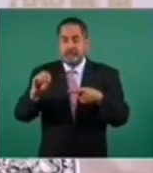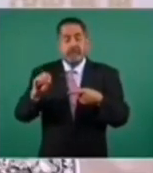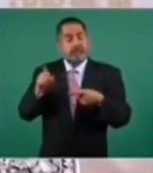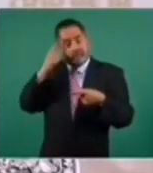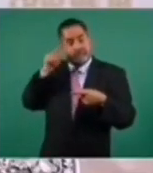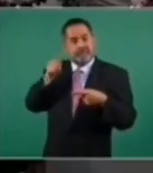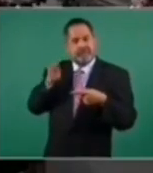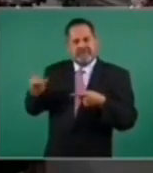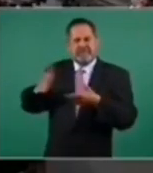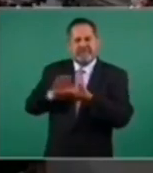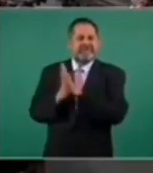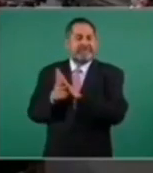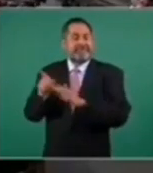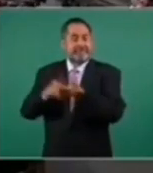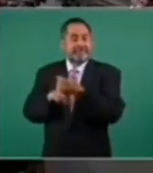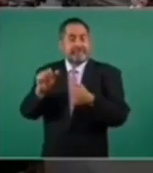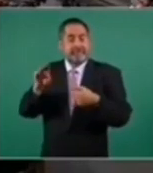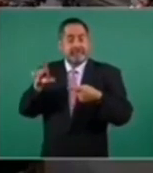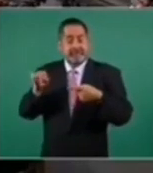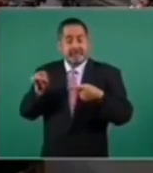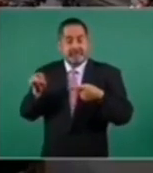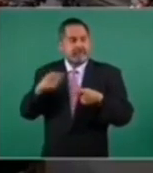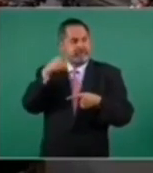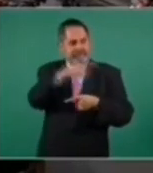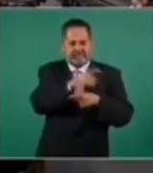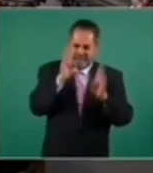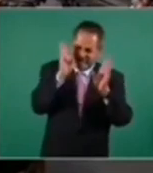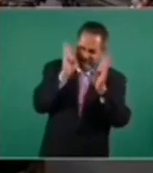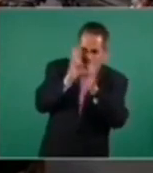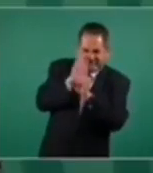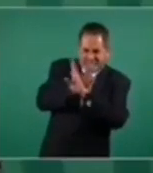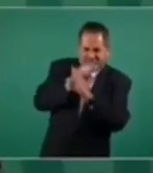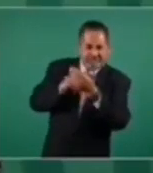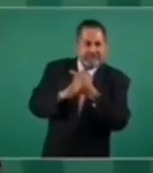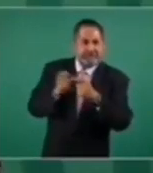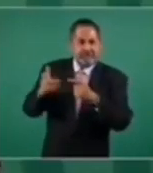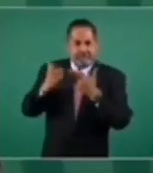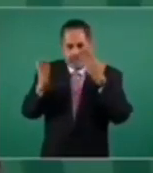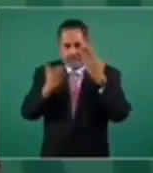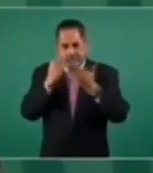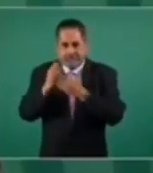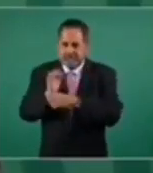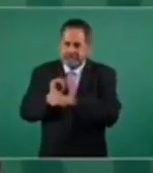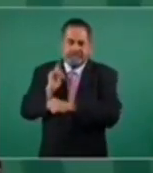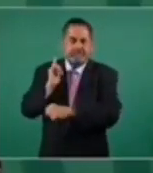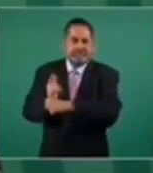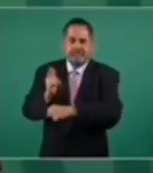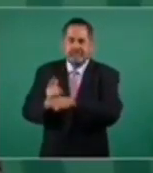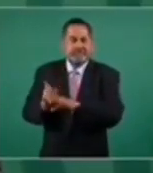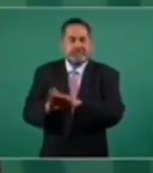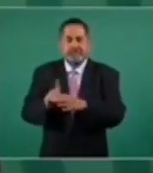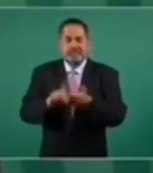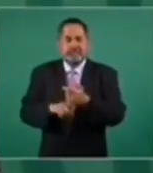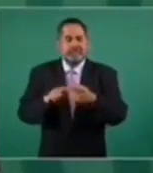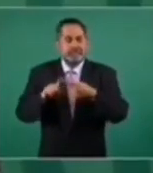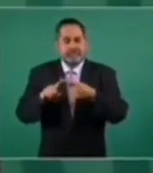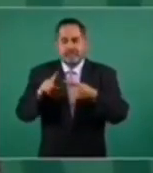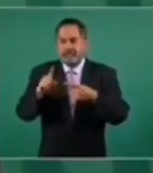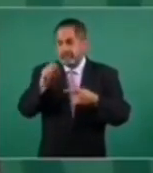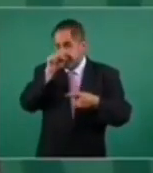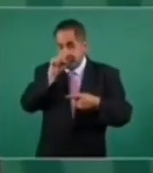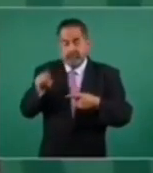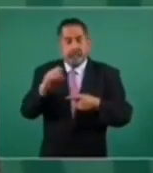presidente Andrés Manuel López Obrador. Había sido revisado, pero encontramos ahí a la